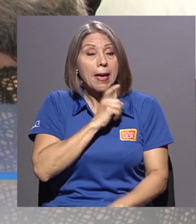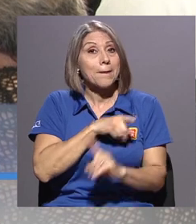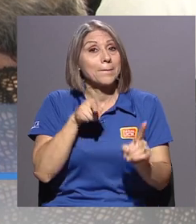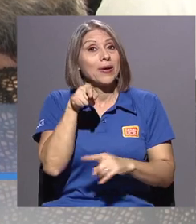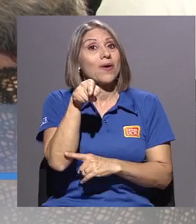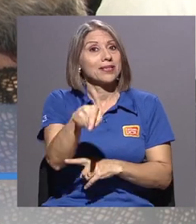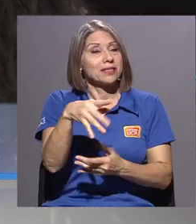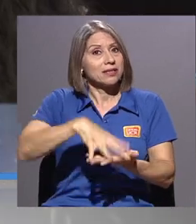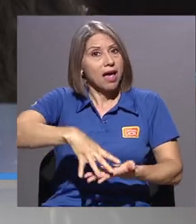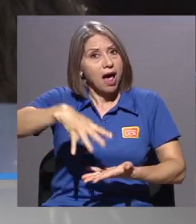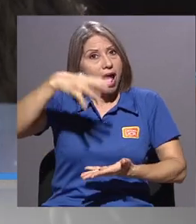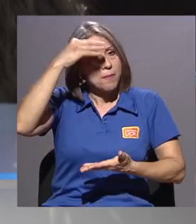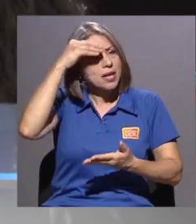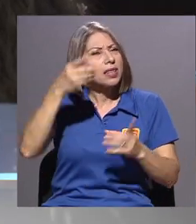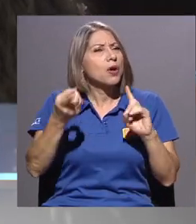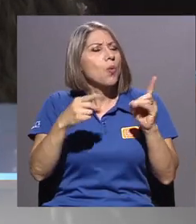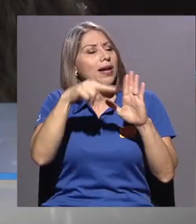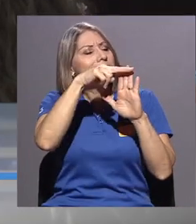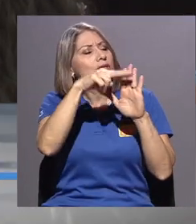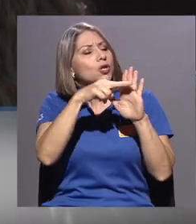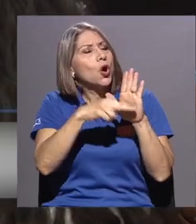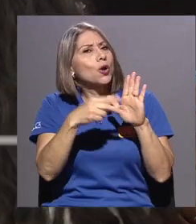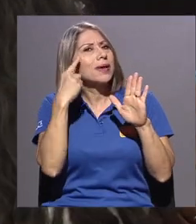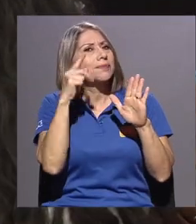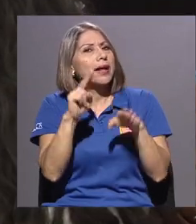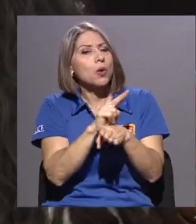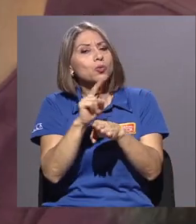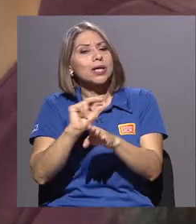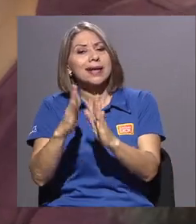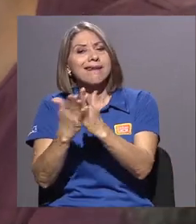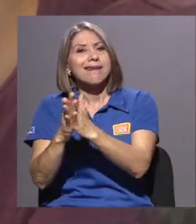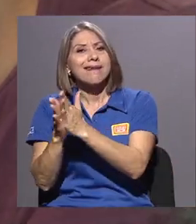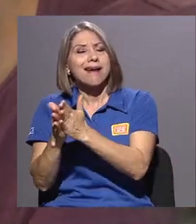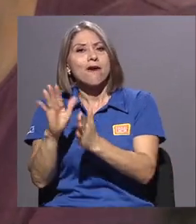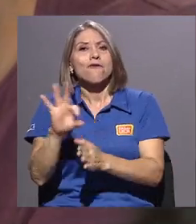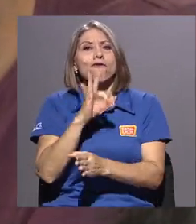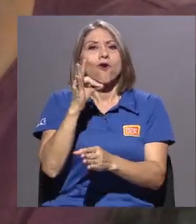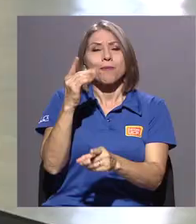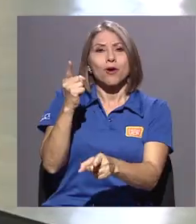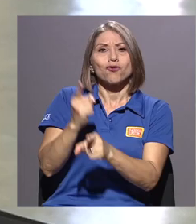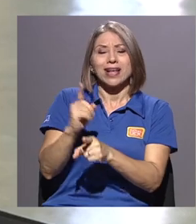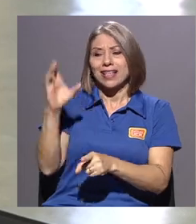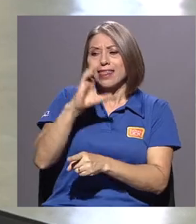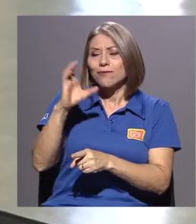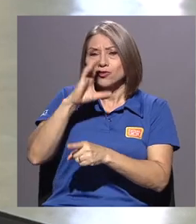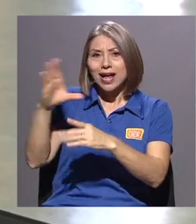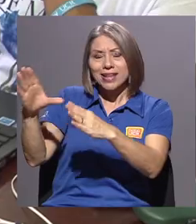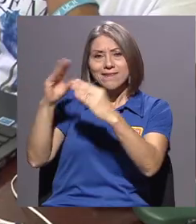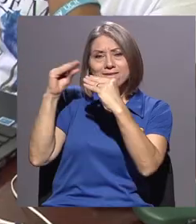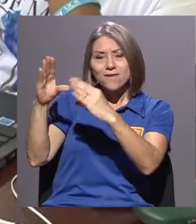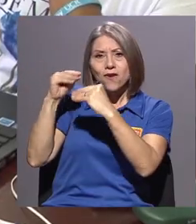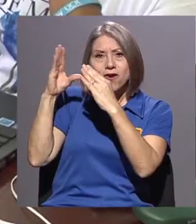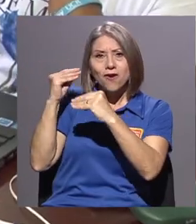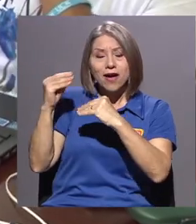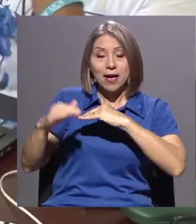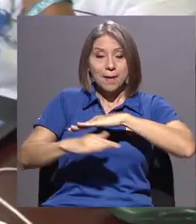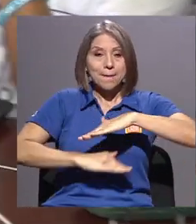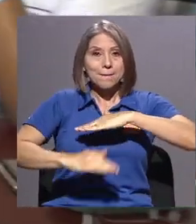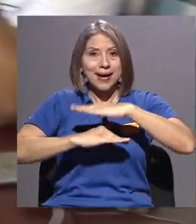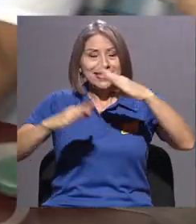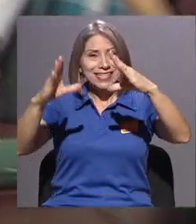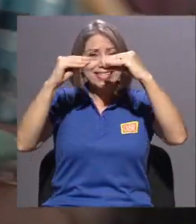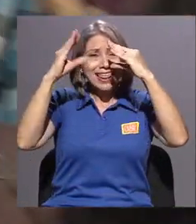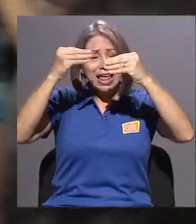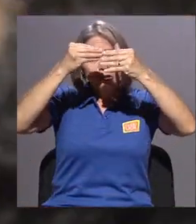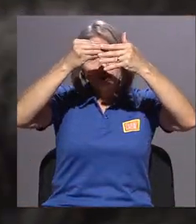donde se aprenden las normas de citación y la forma correcta de buscar en las bases de datos. Bases de datos que son